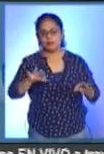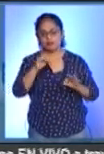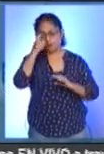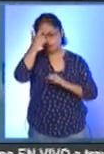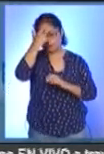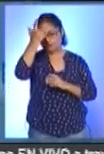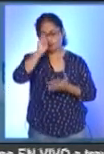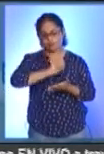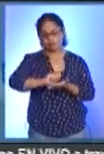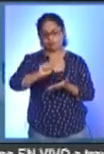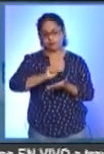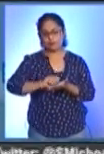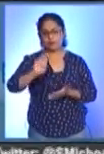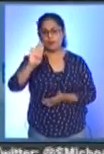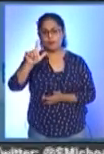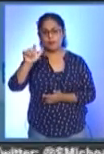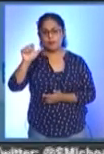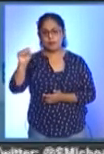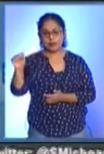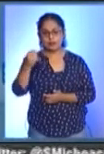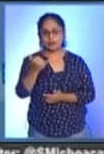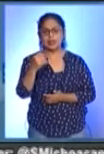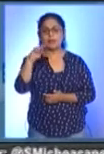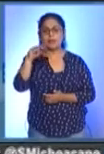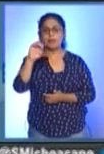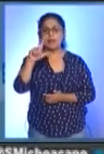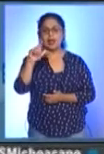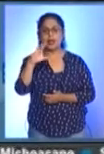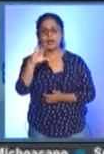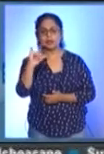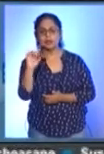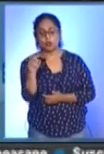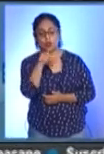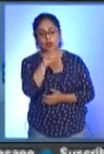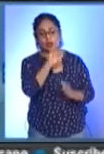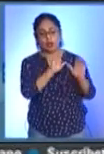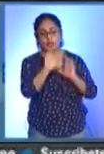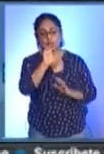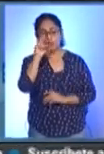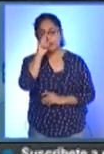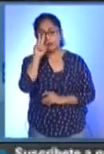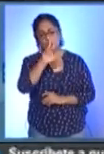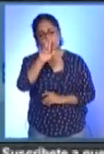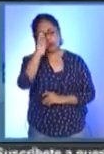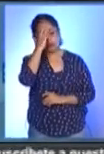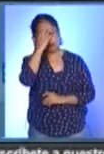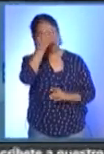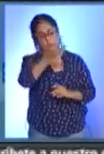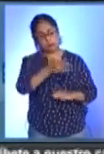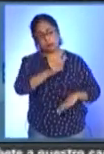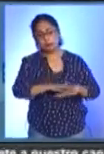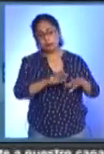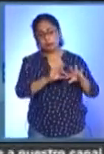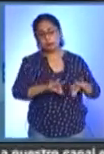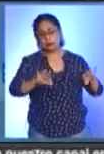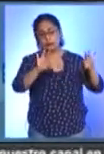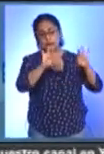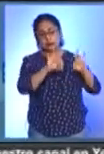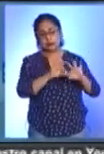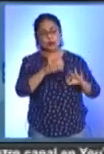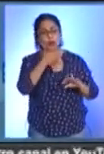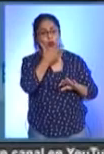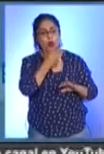mexicanos Blas Galindo y Melesio Morales. El tenor mexicano, reconocido como el mejor cantante masculino 2021